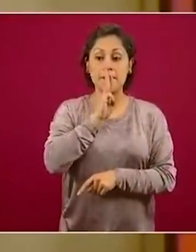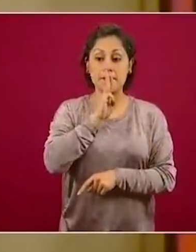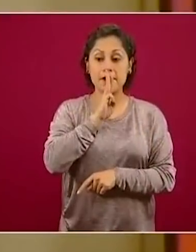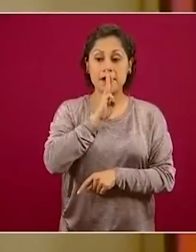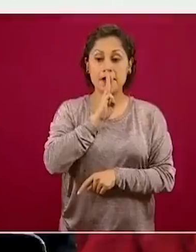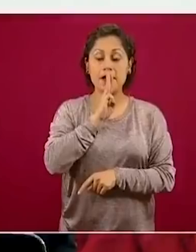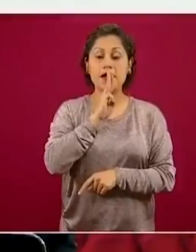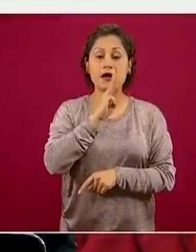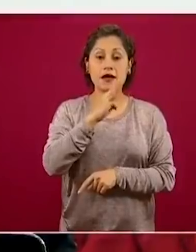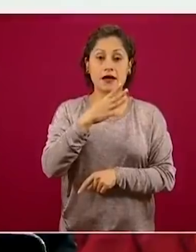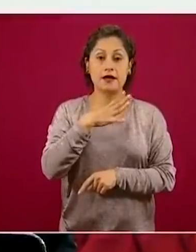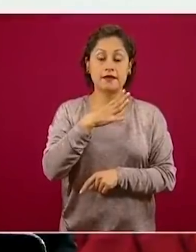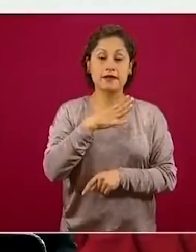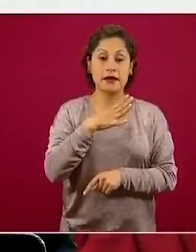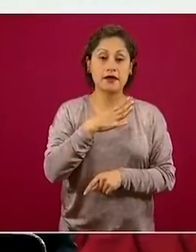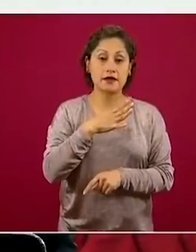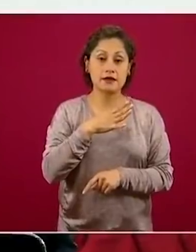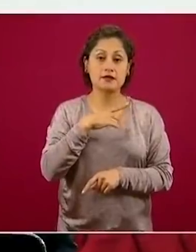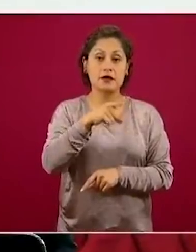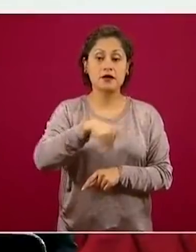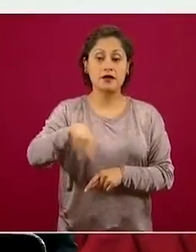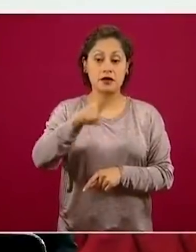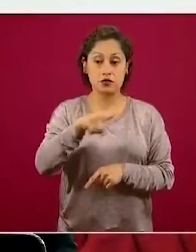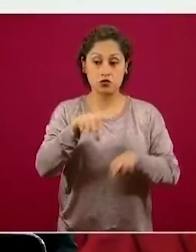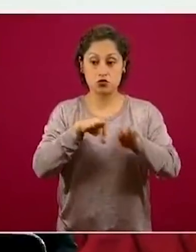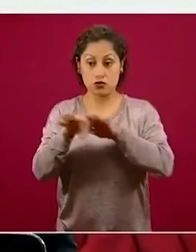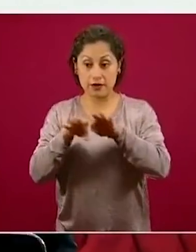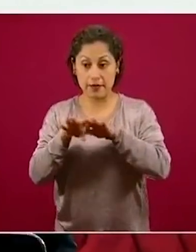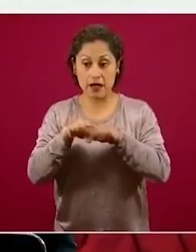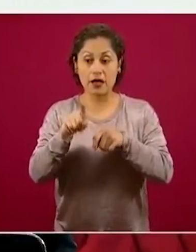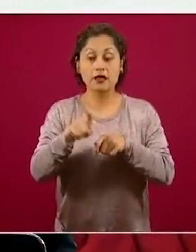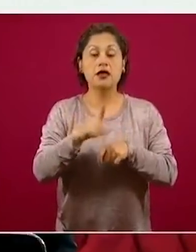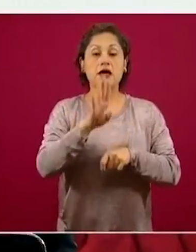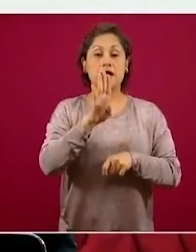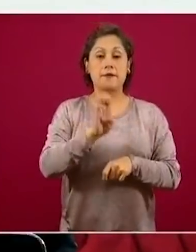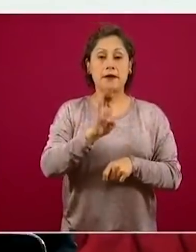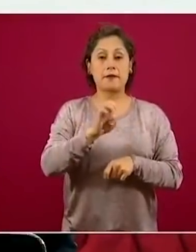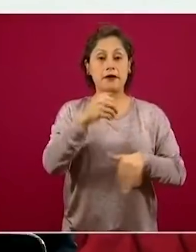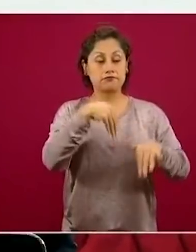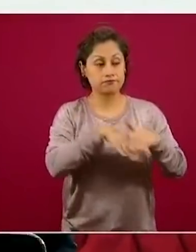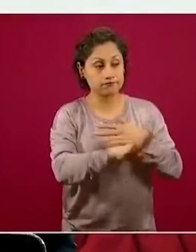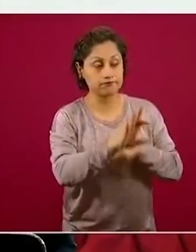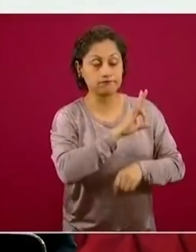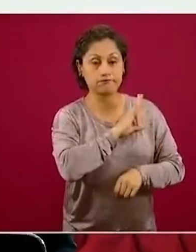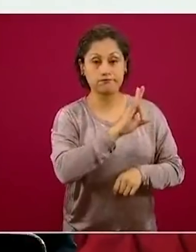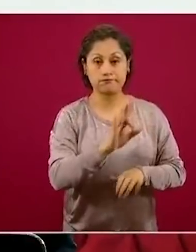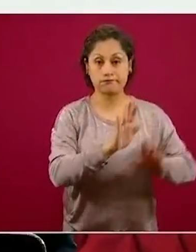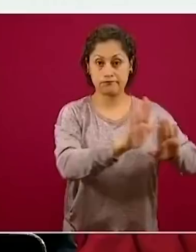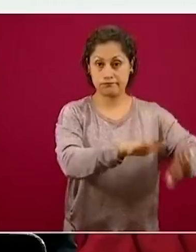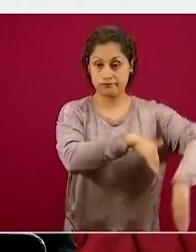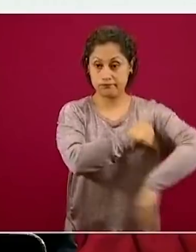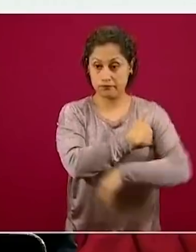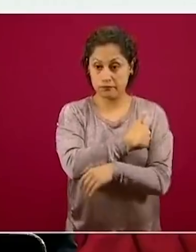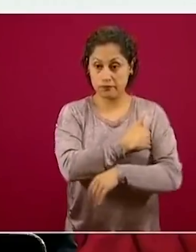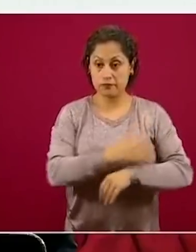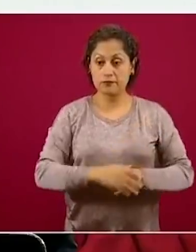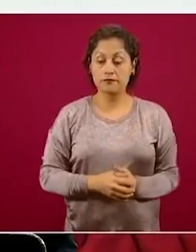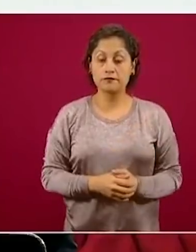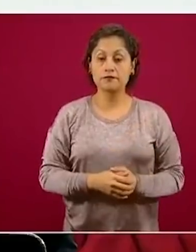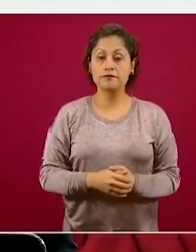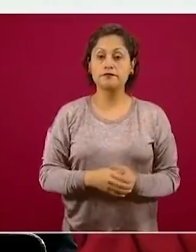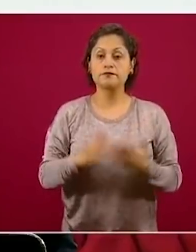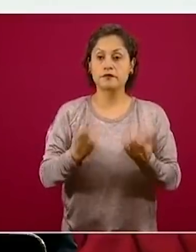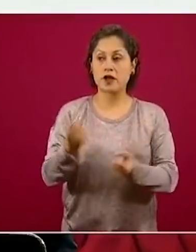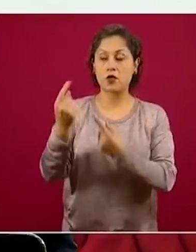enviar a sus hijos. Esto es muy importante porque a veces las mamás piensan, hoy no, si falta mi hijo o mi